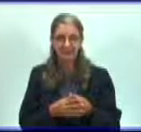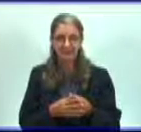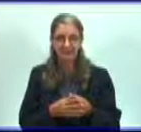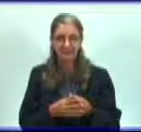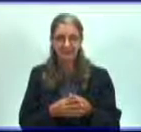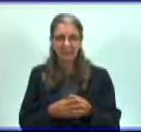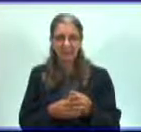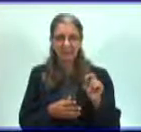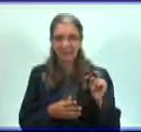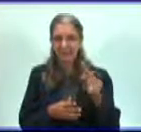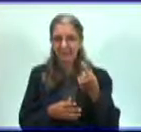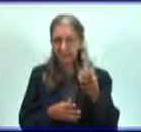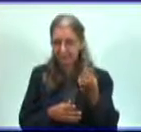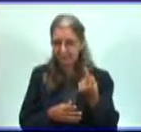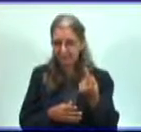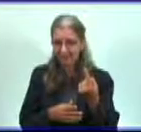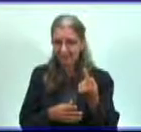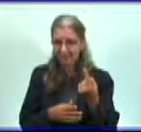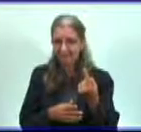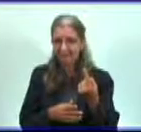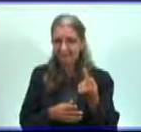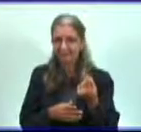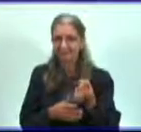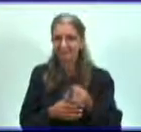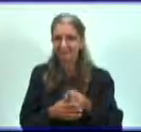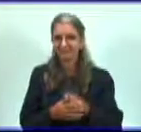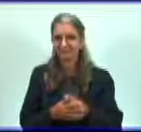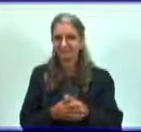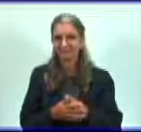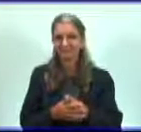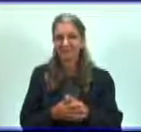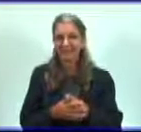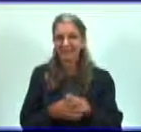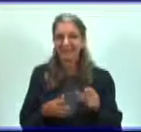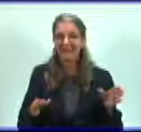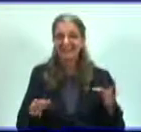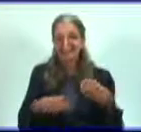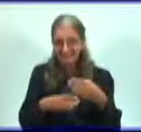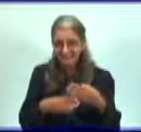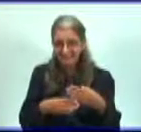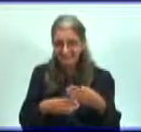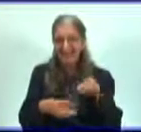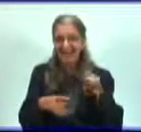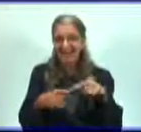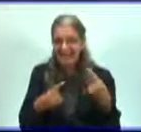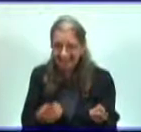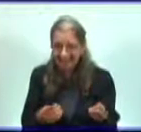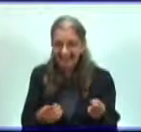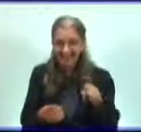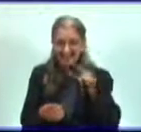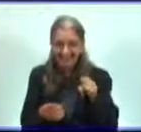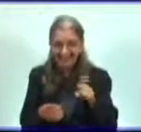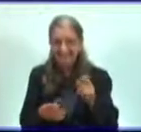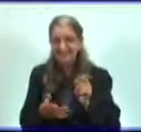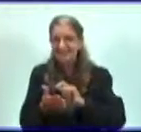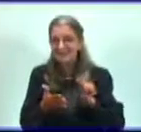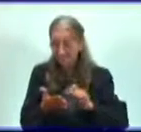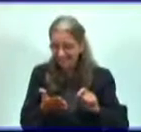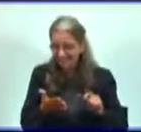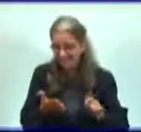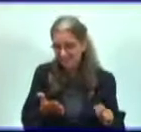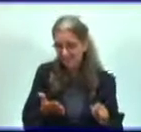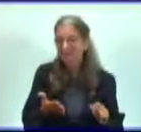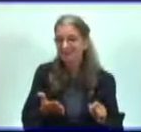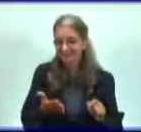cuatro tareas te van a permitir el resumen de este contenido. Recuerden que